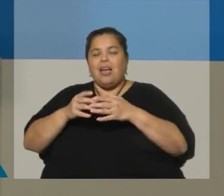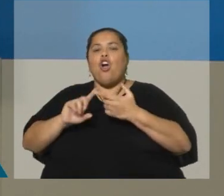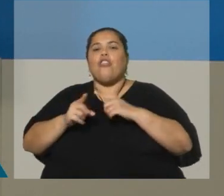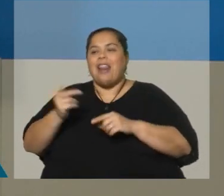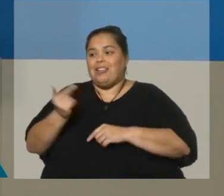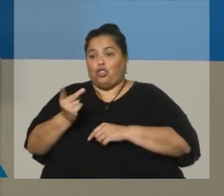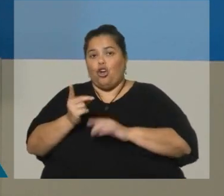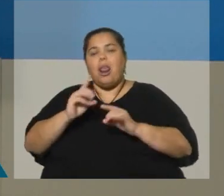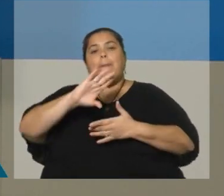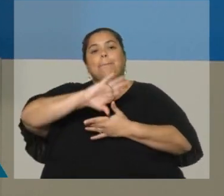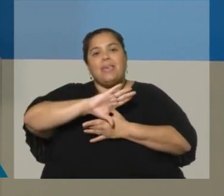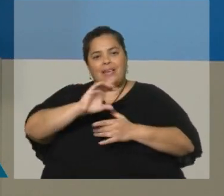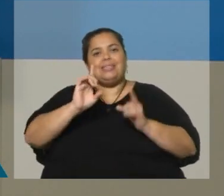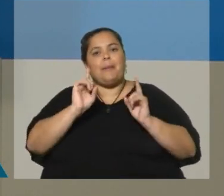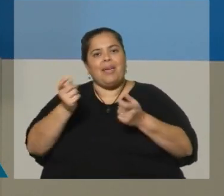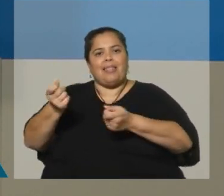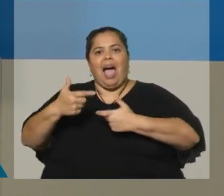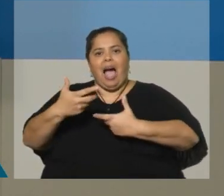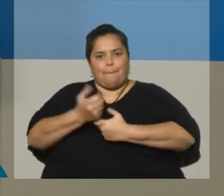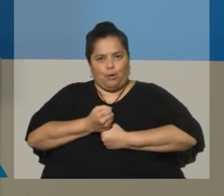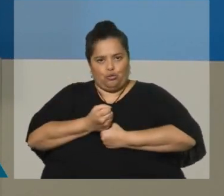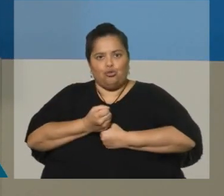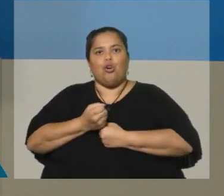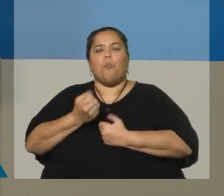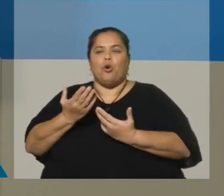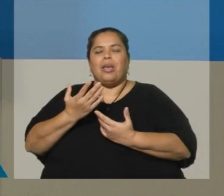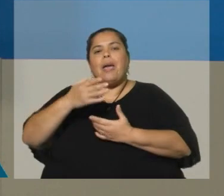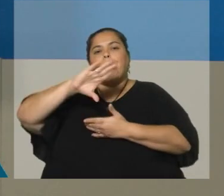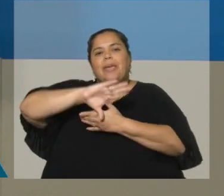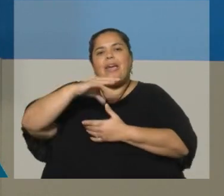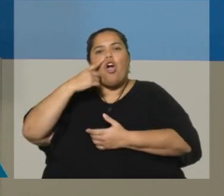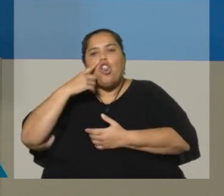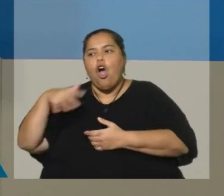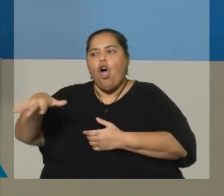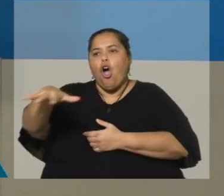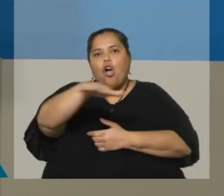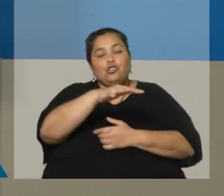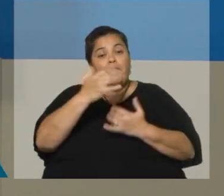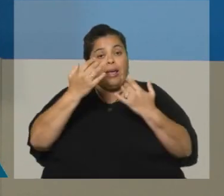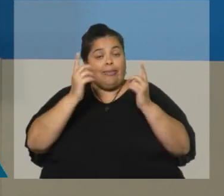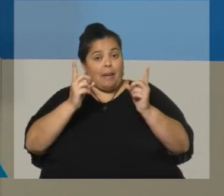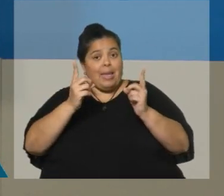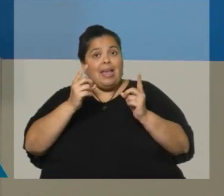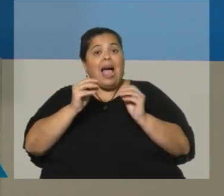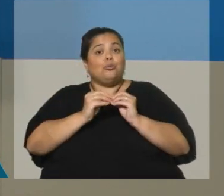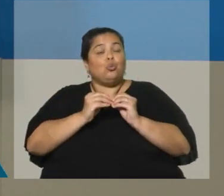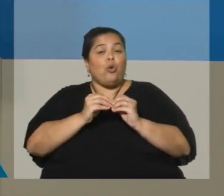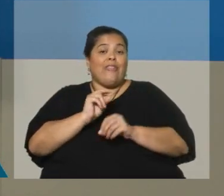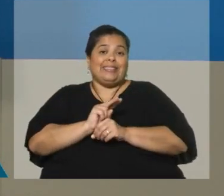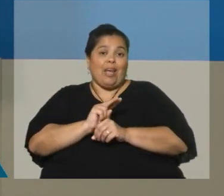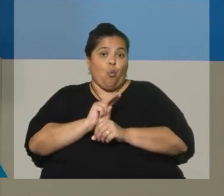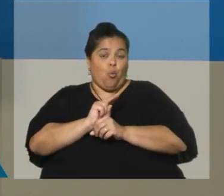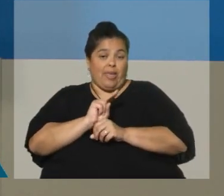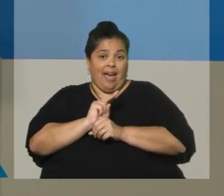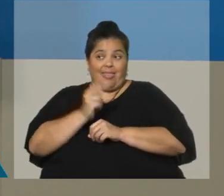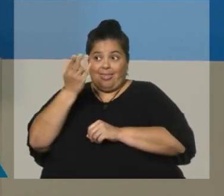El Mides nos va a estar dando también apoyo allí, ya que el Mides tiene mucho conocimiento de estas zonas. Hay temas de seguridad también para el censista, a tener en cuenta, por